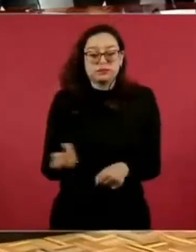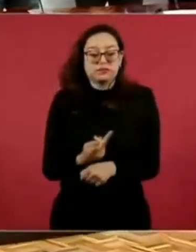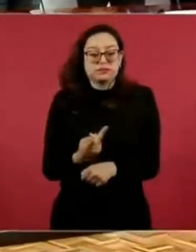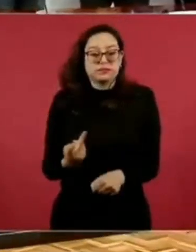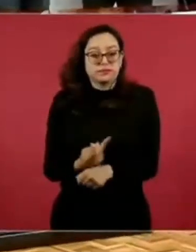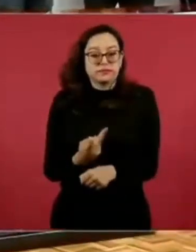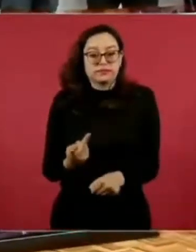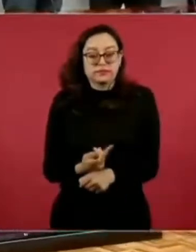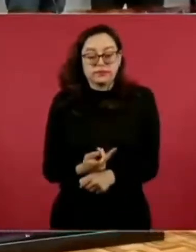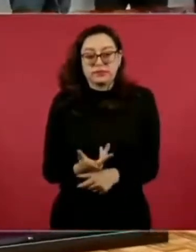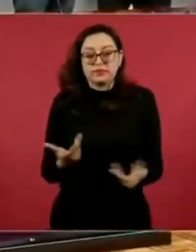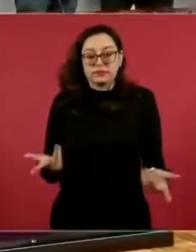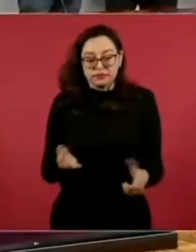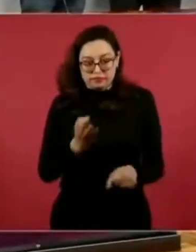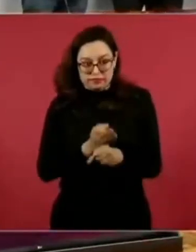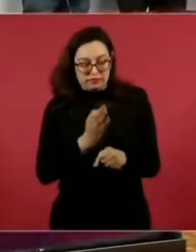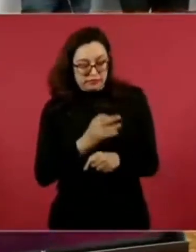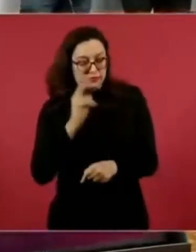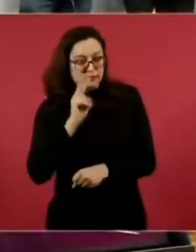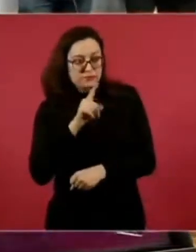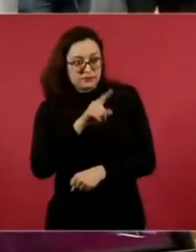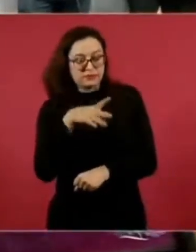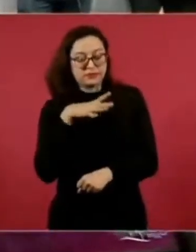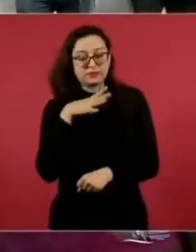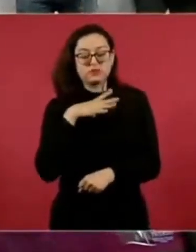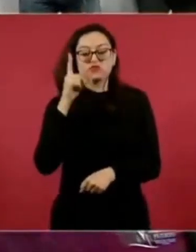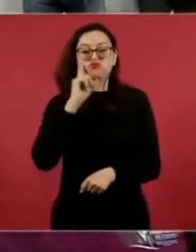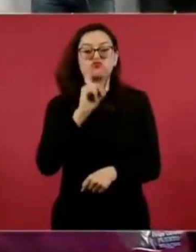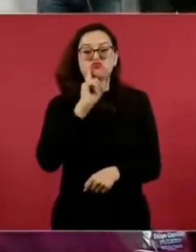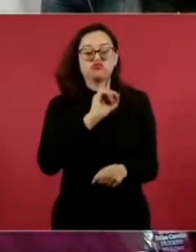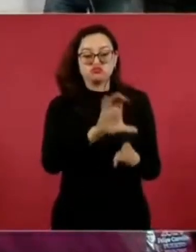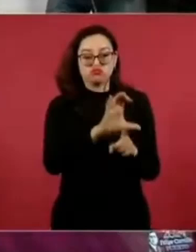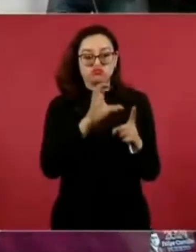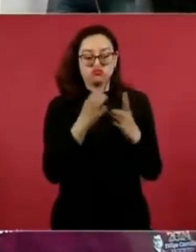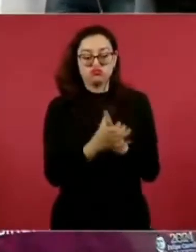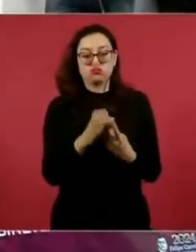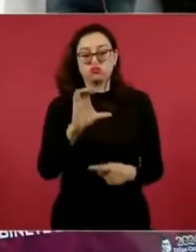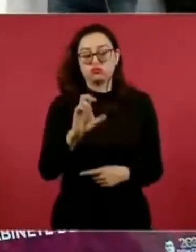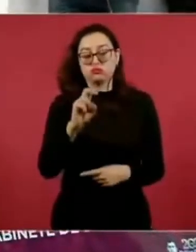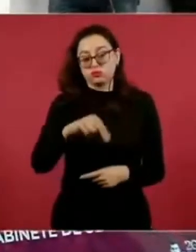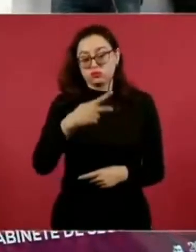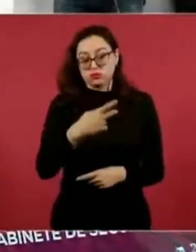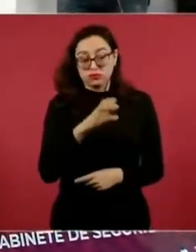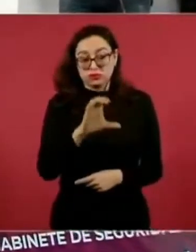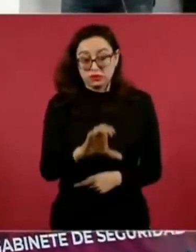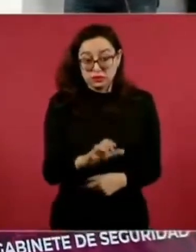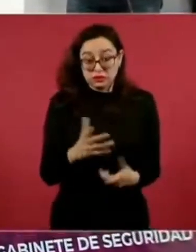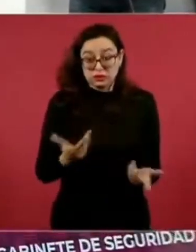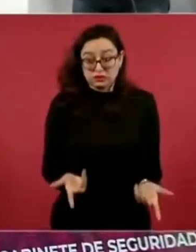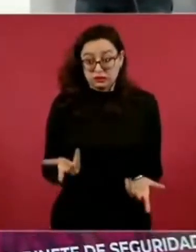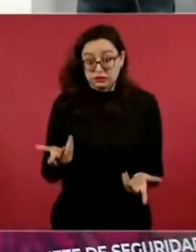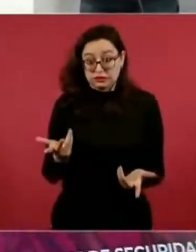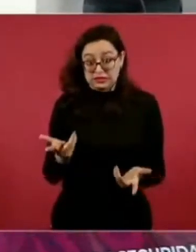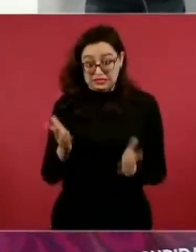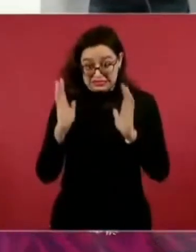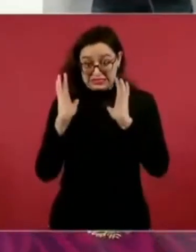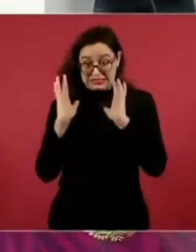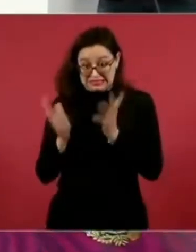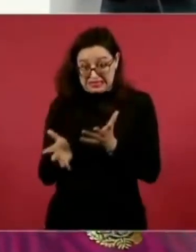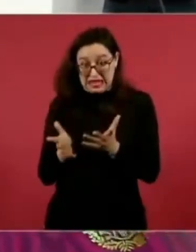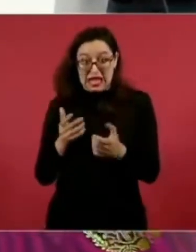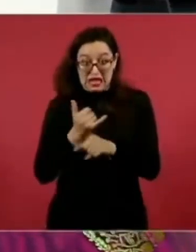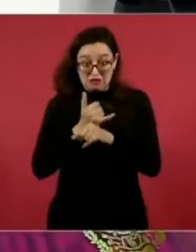quisiéramos ver si hay alguna actualización en cuanto a los rescates y sobre todo la identificación de los cuerpos que recién fueron